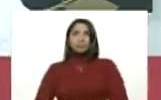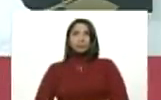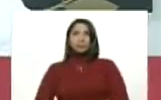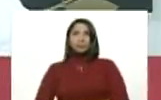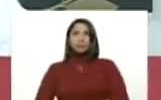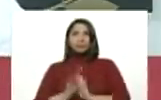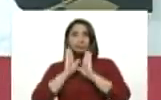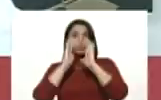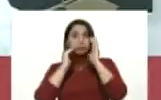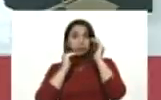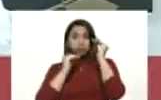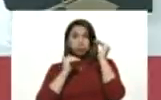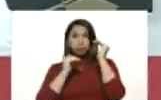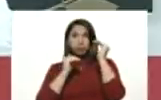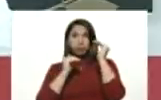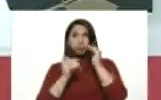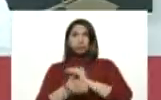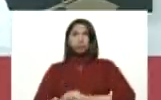Atención.